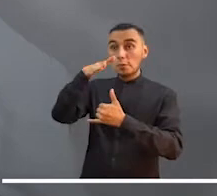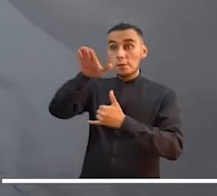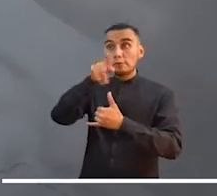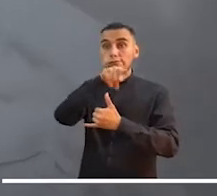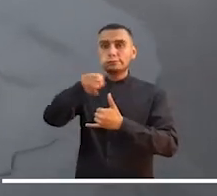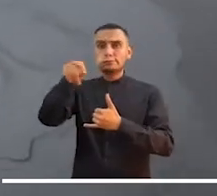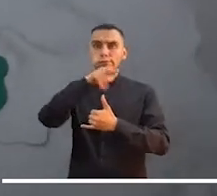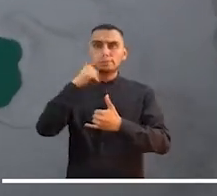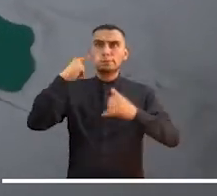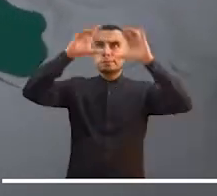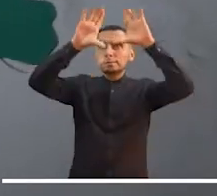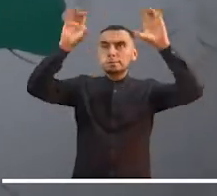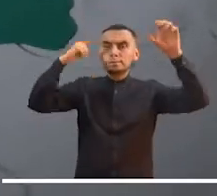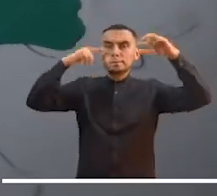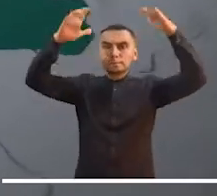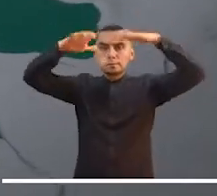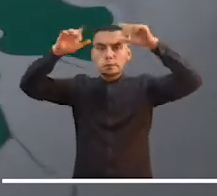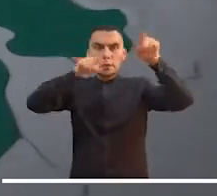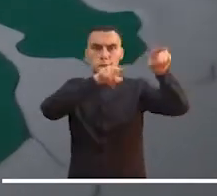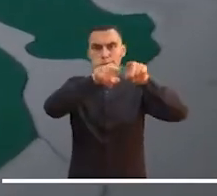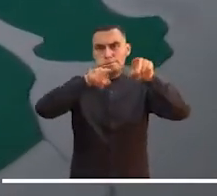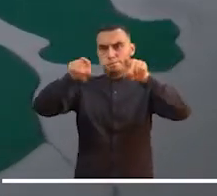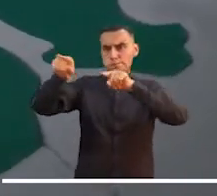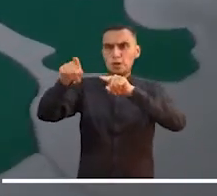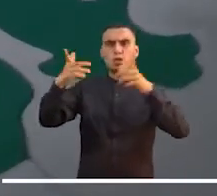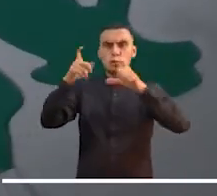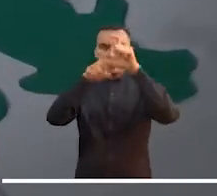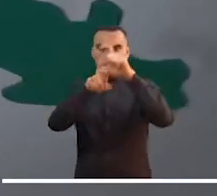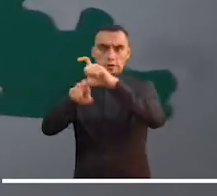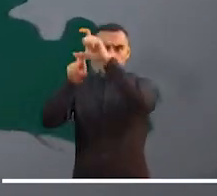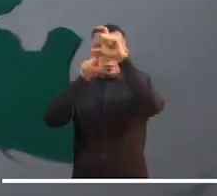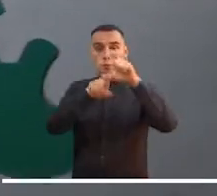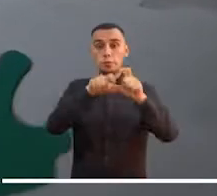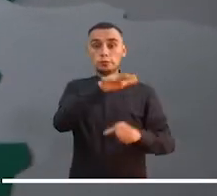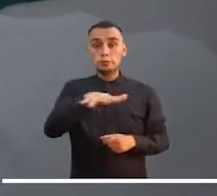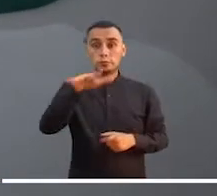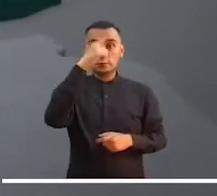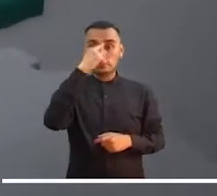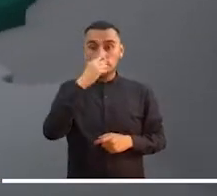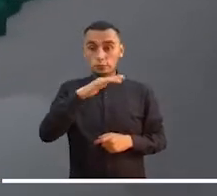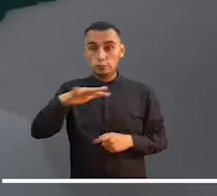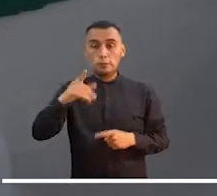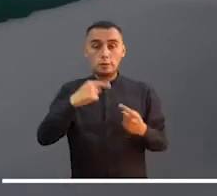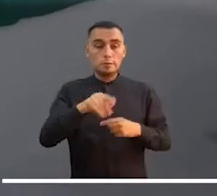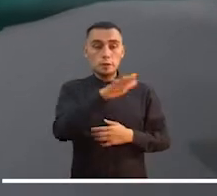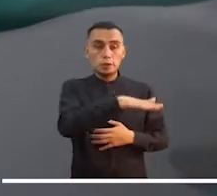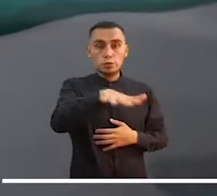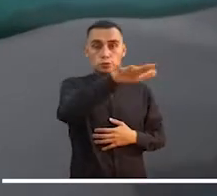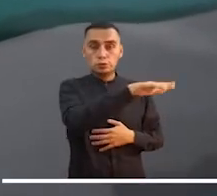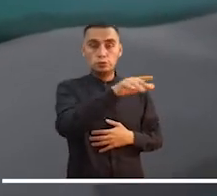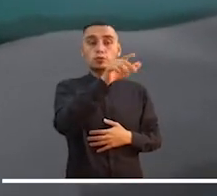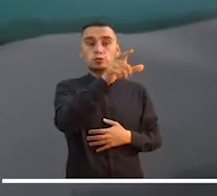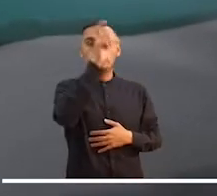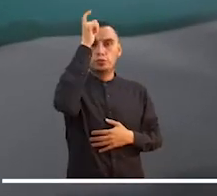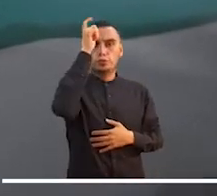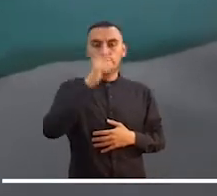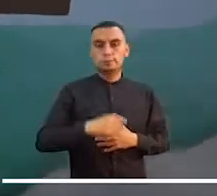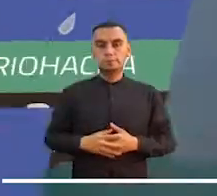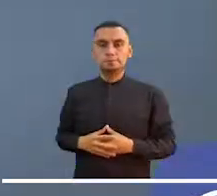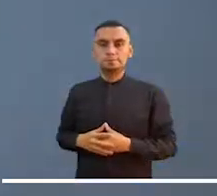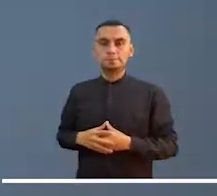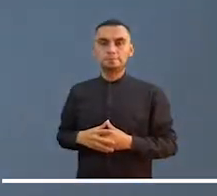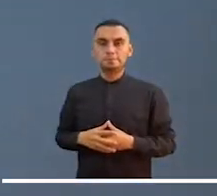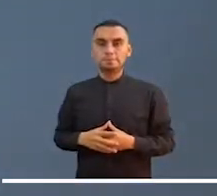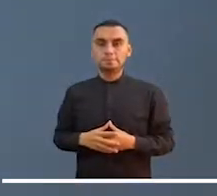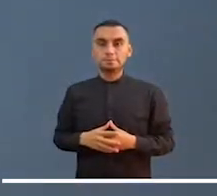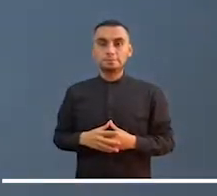Para la región Caribe se prevé nubosidad con lluvias ligeras y dispersas en la Guajira, estribaciones de la Sierra Nevada, Sucre y litoral de Córdoba.